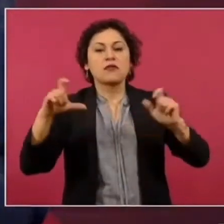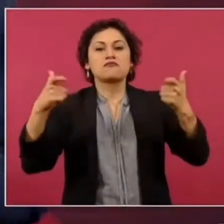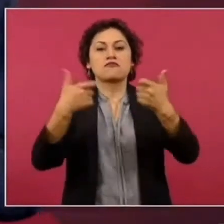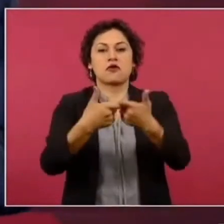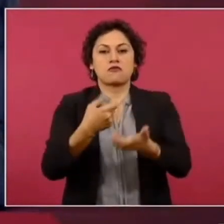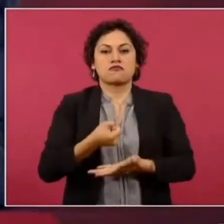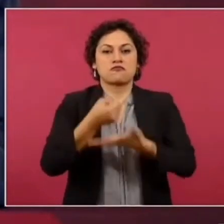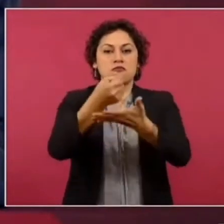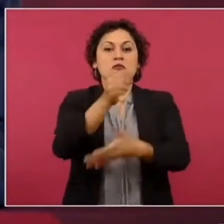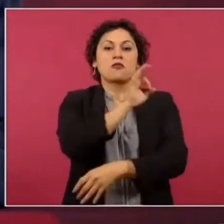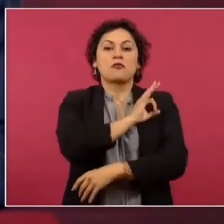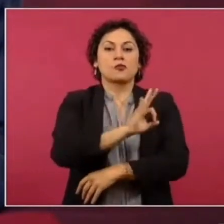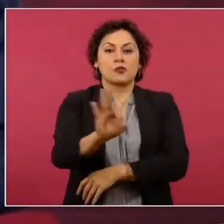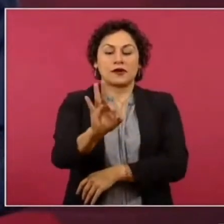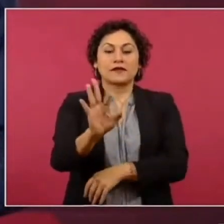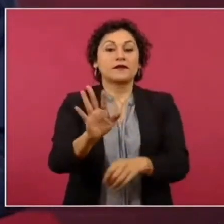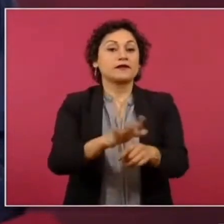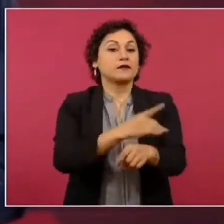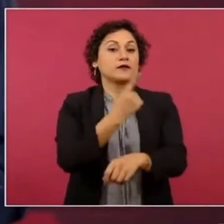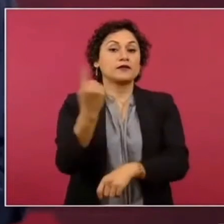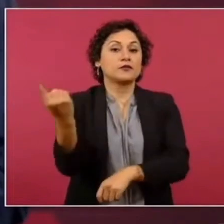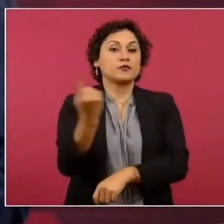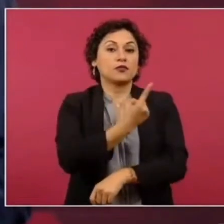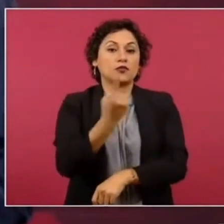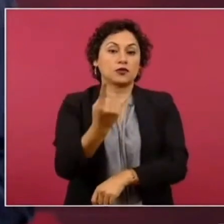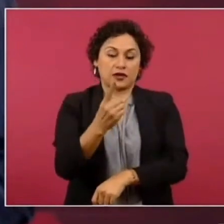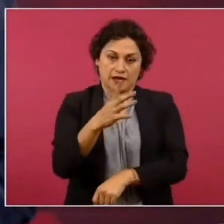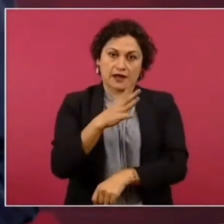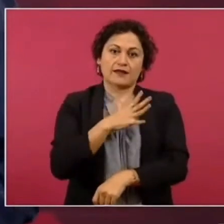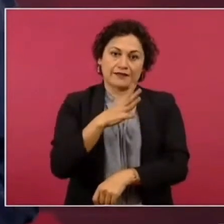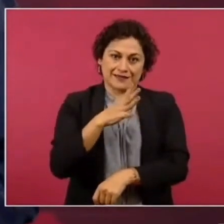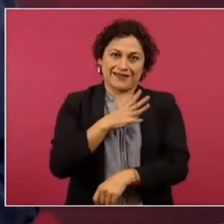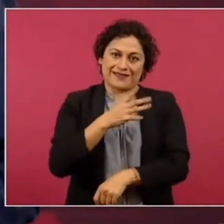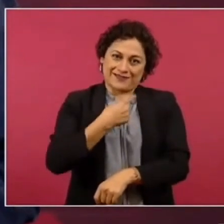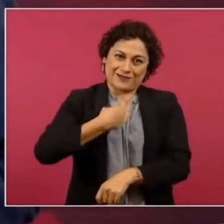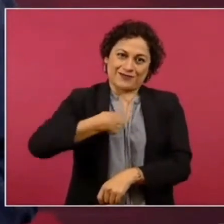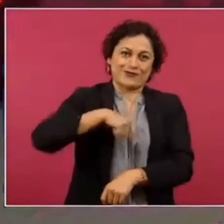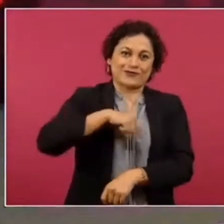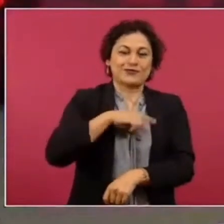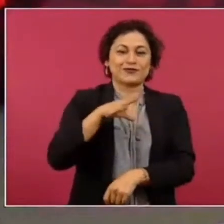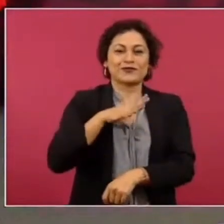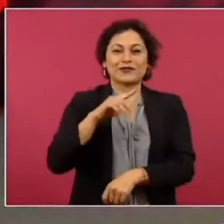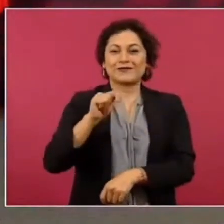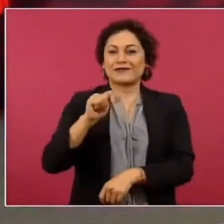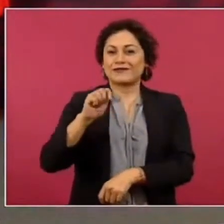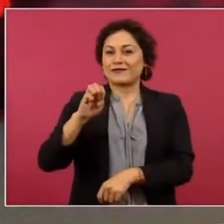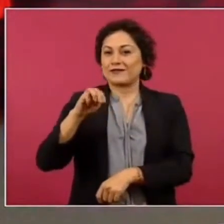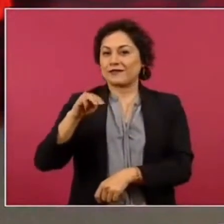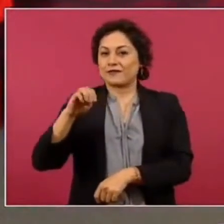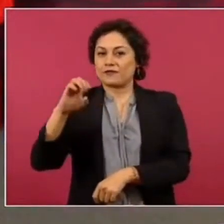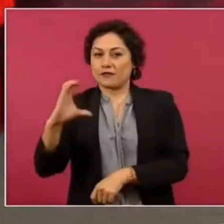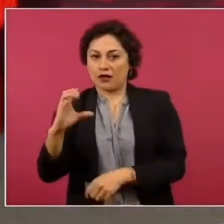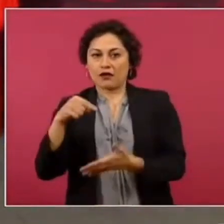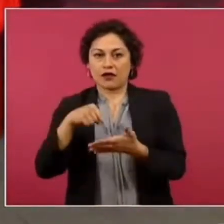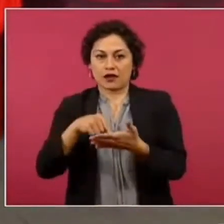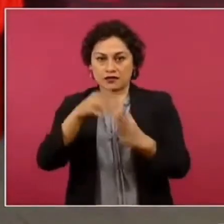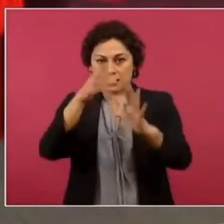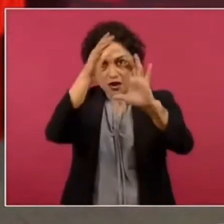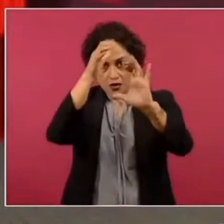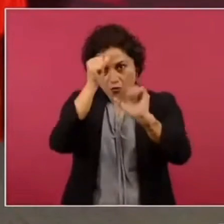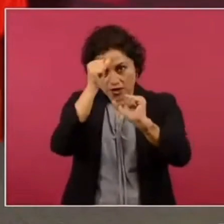Porque se cuenta con un tratado comercial y esto permite